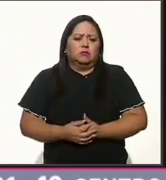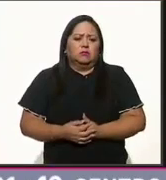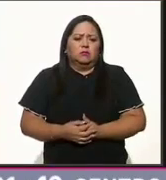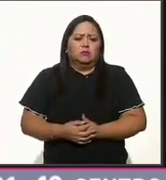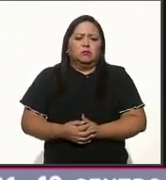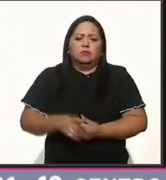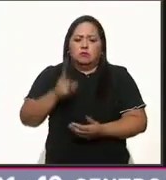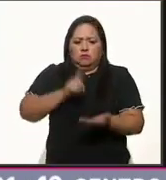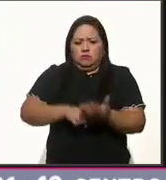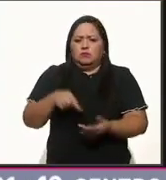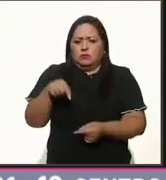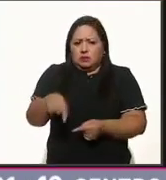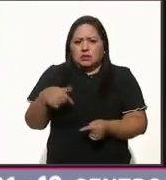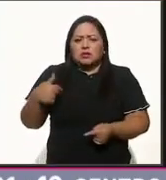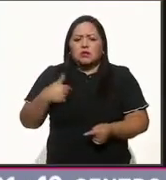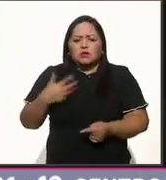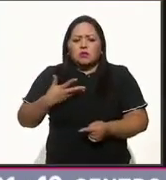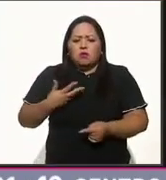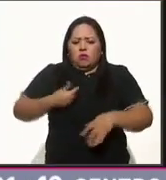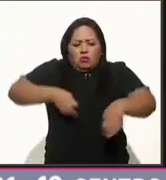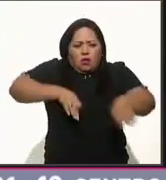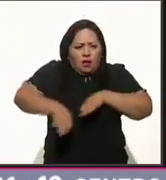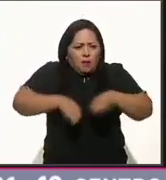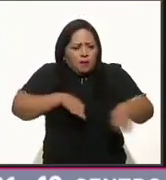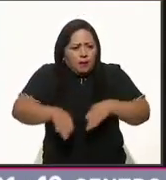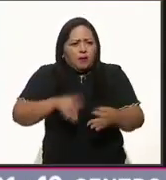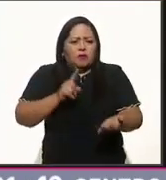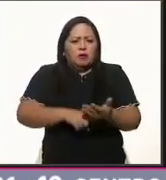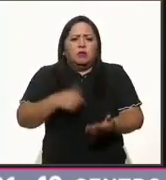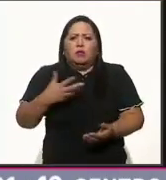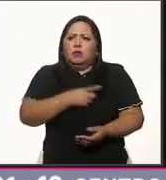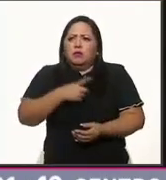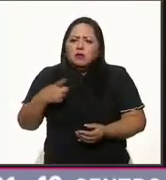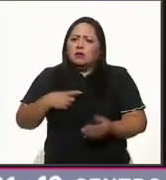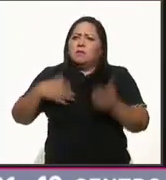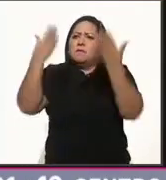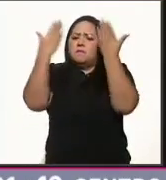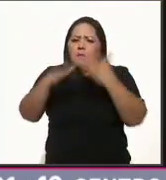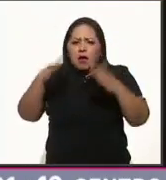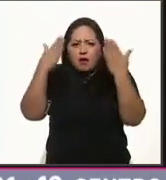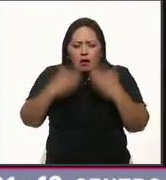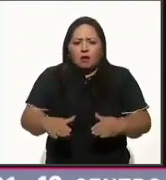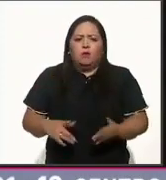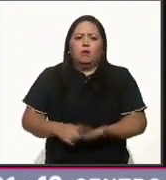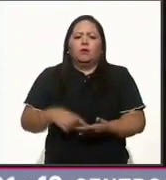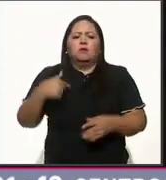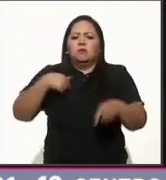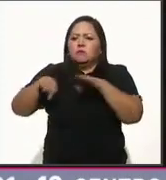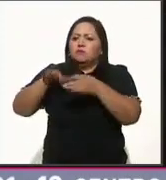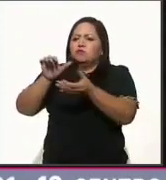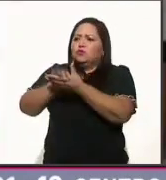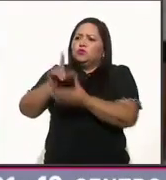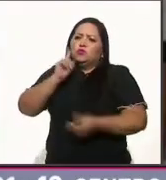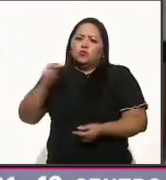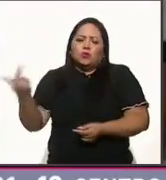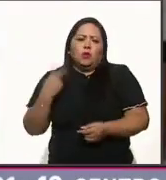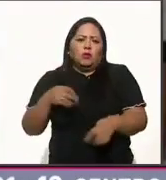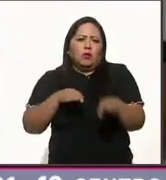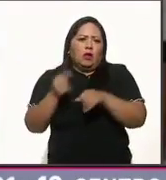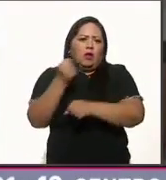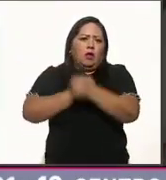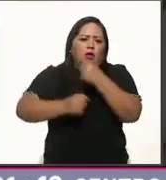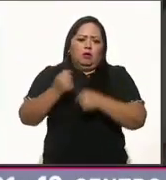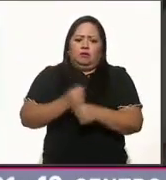Y está a disposición lo que he devengado, lo que tengo de deuda hipotecaria con los bancos, lo que trabaja mi esposa hace años. He